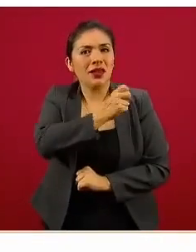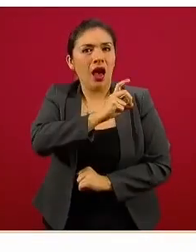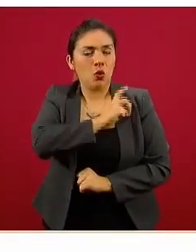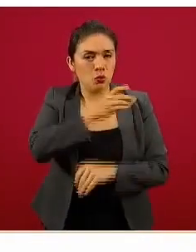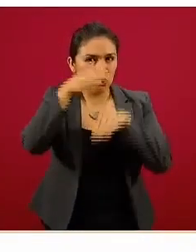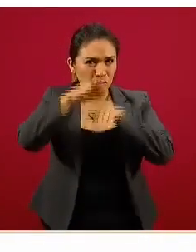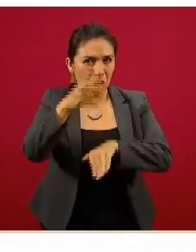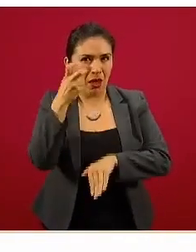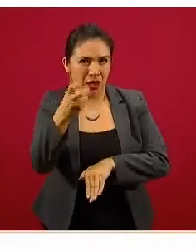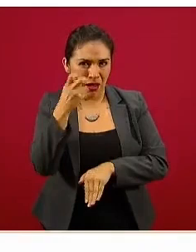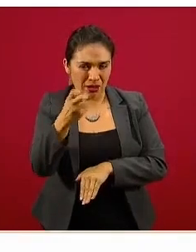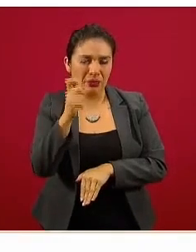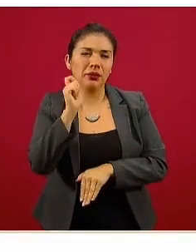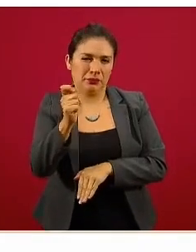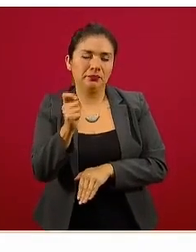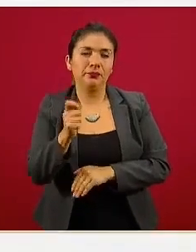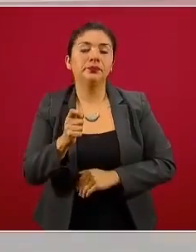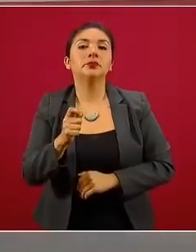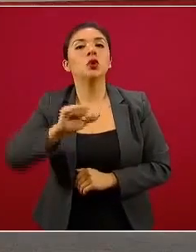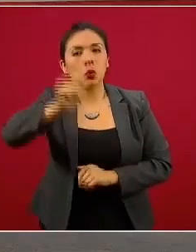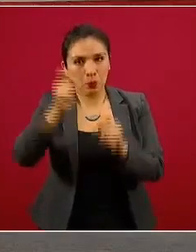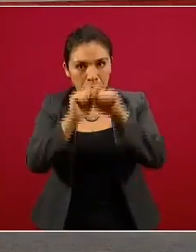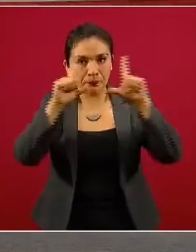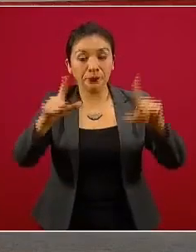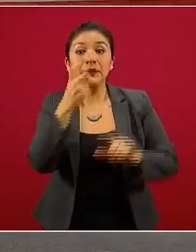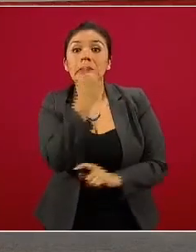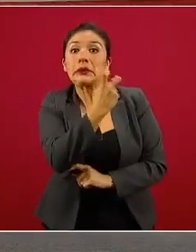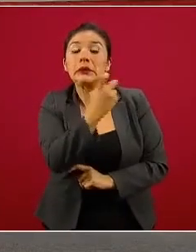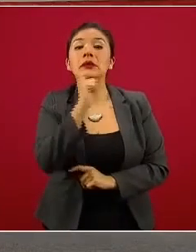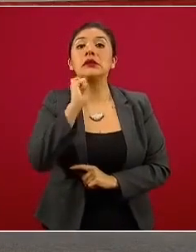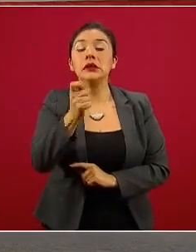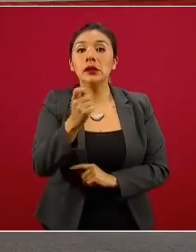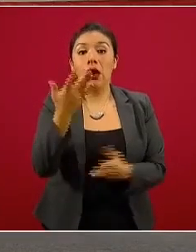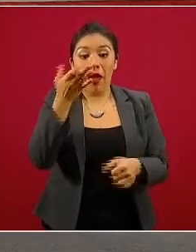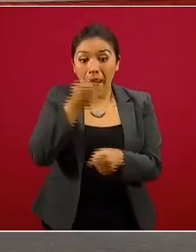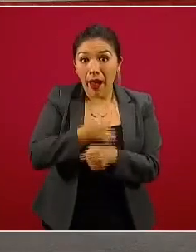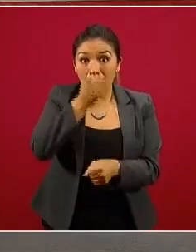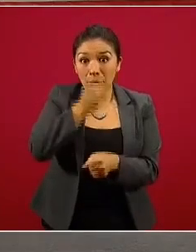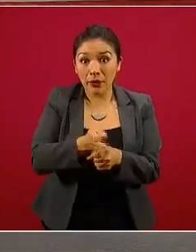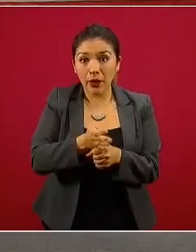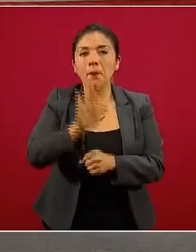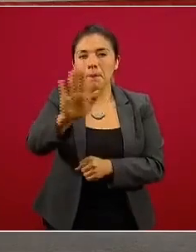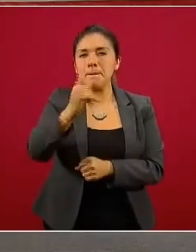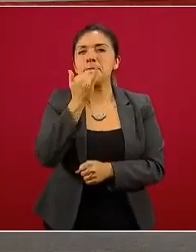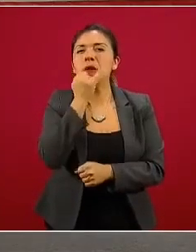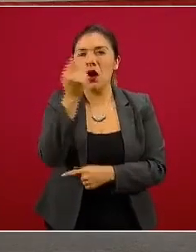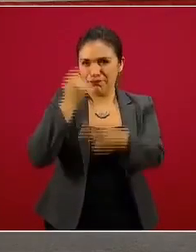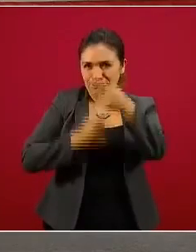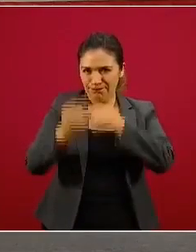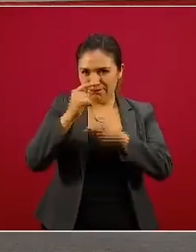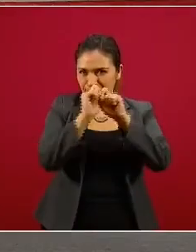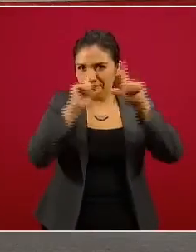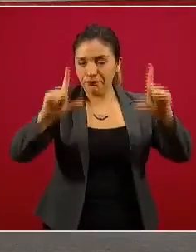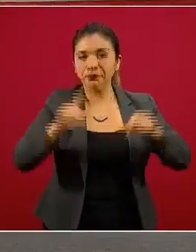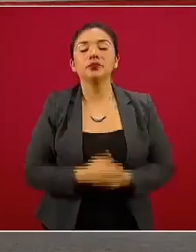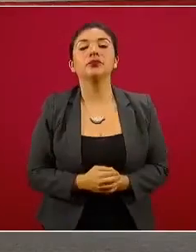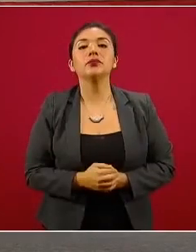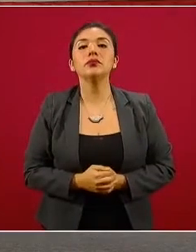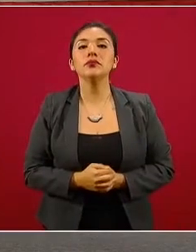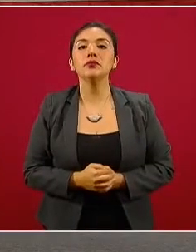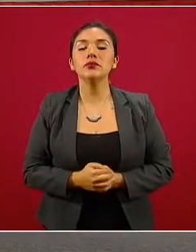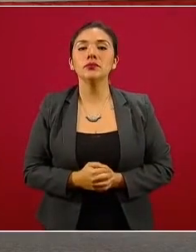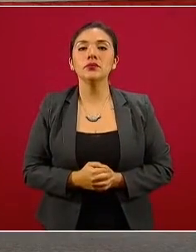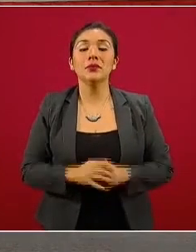en el segmento público. La siguiente. Esto representa que en este momento, perdón si me regresa tantito, a nivel nacional